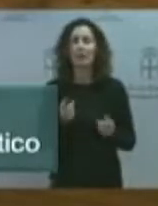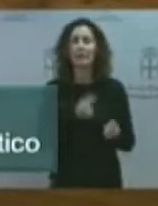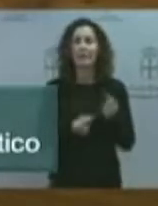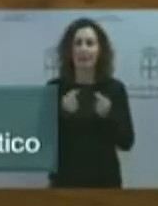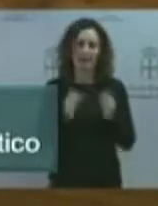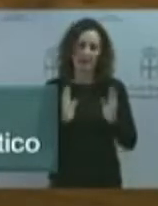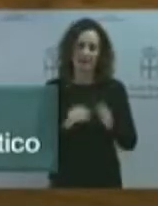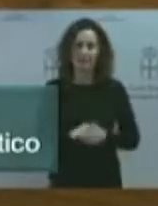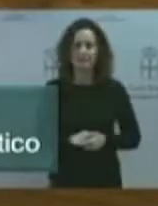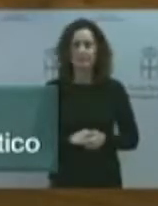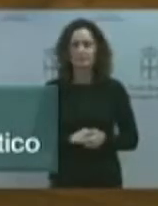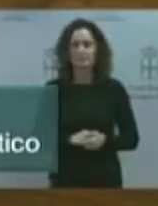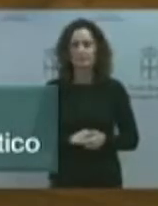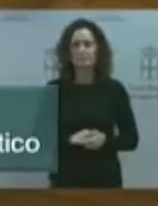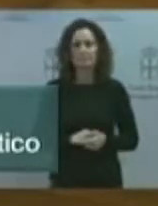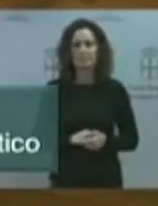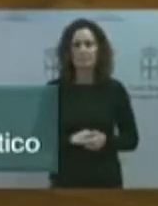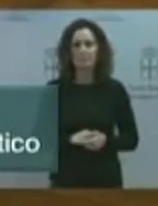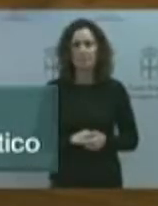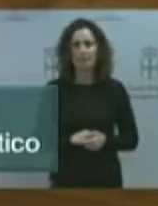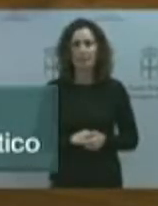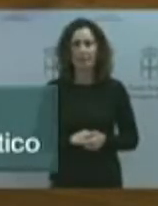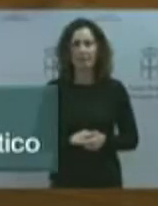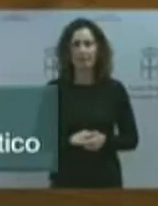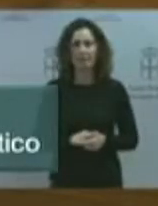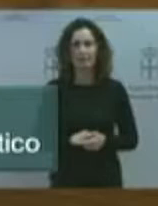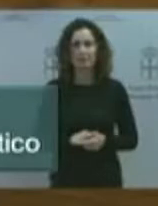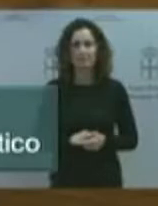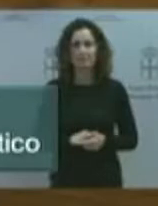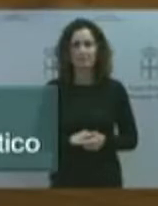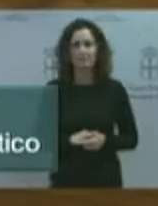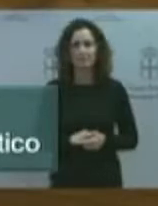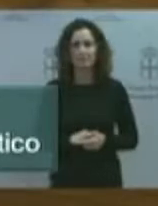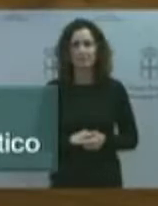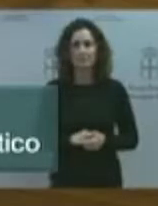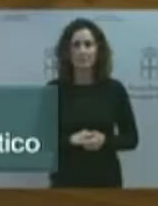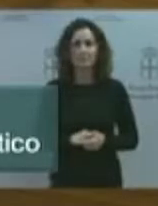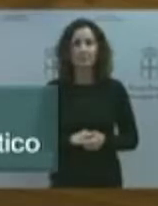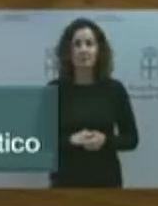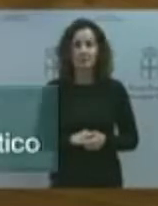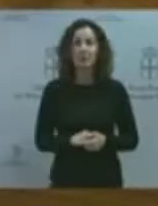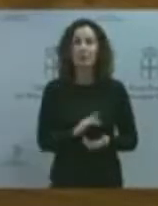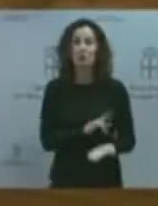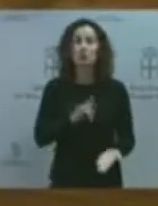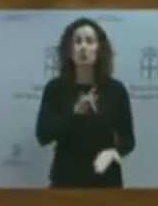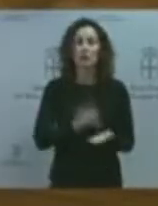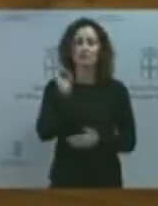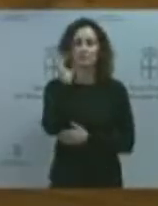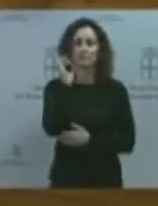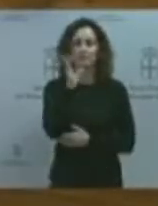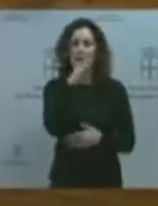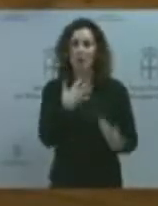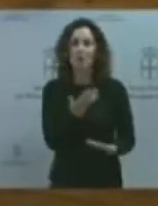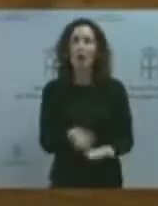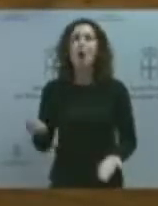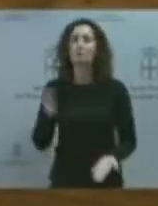Mire, se lo dije en la primera comparecencia, voy a repetírselo una vez más y lo repetiré cuantas veces sea necesario.